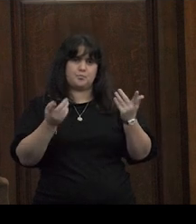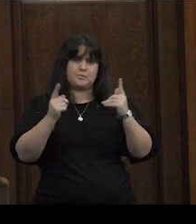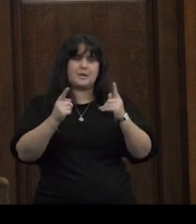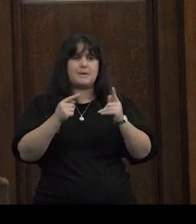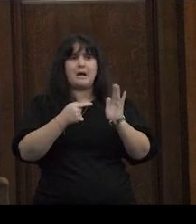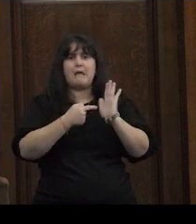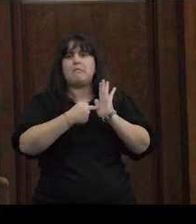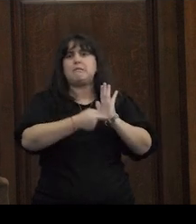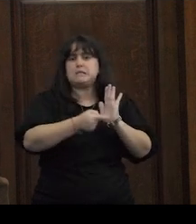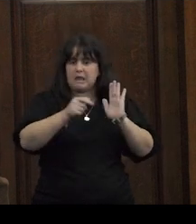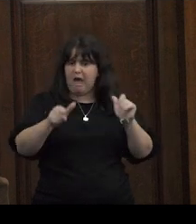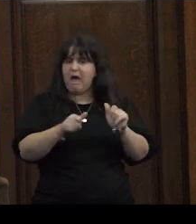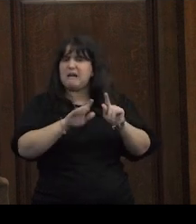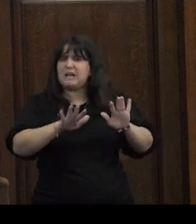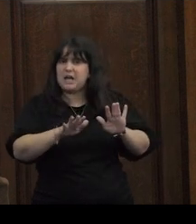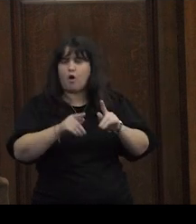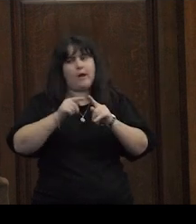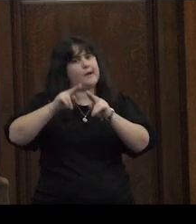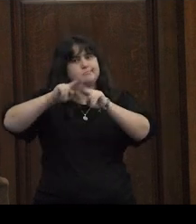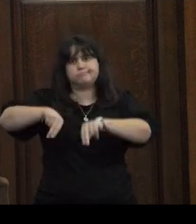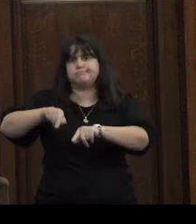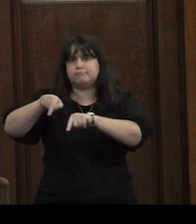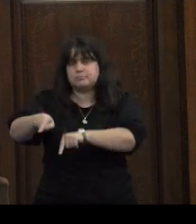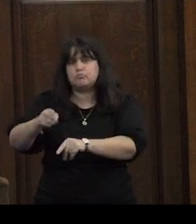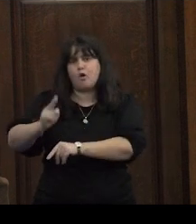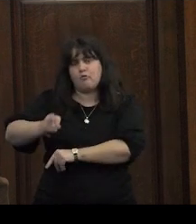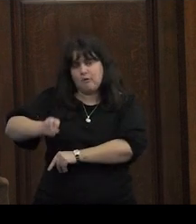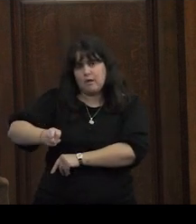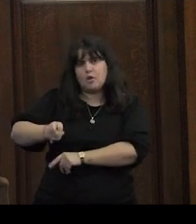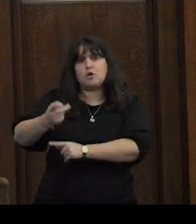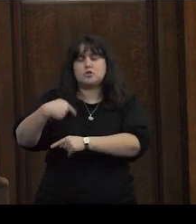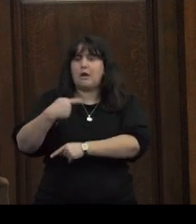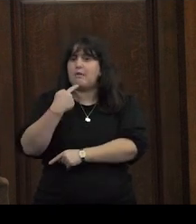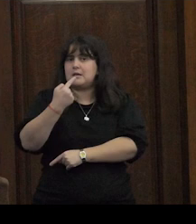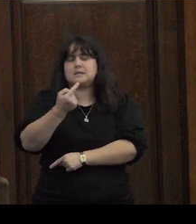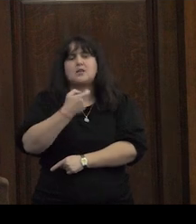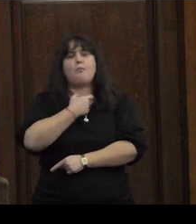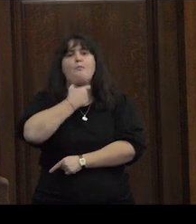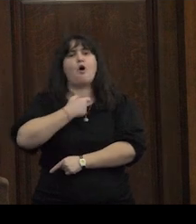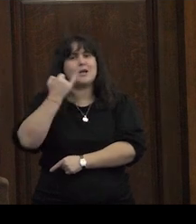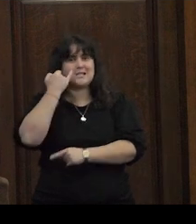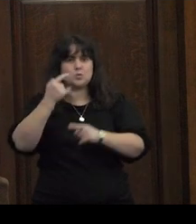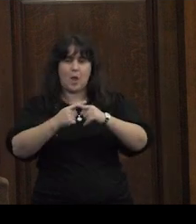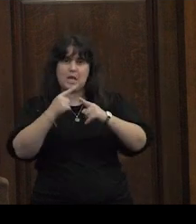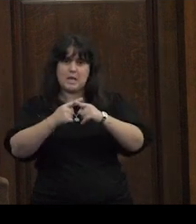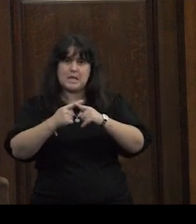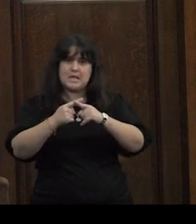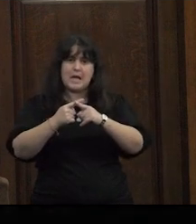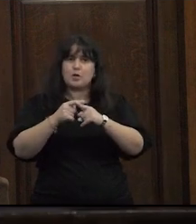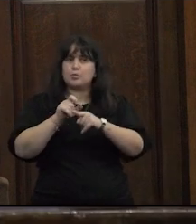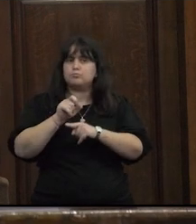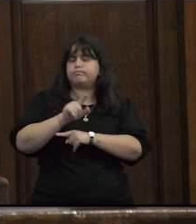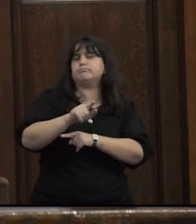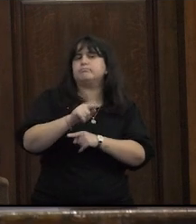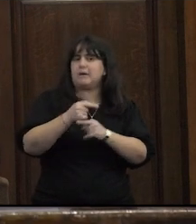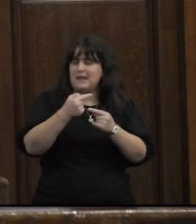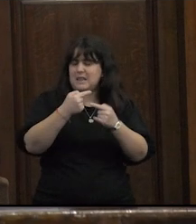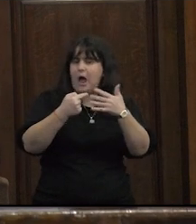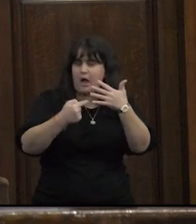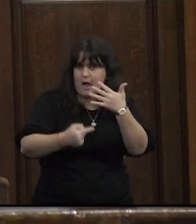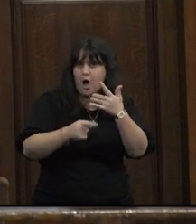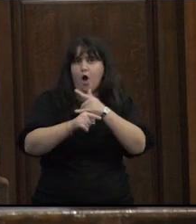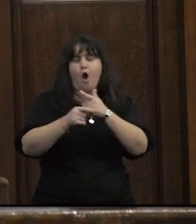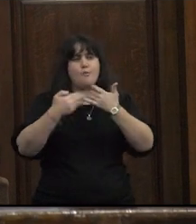de prescripciones de proscripciones en fin ella dice pedagogías de la sexualidad que tipifican que